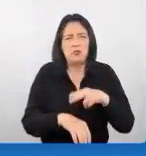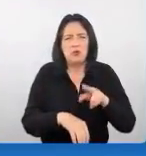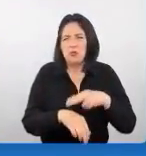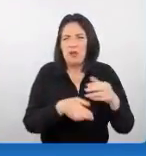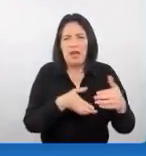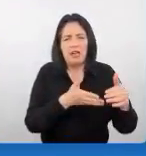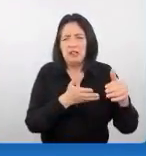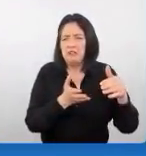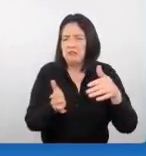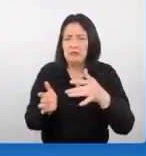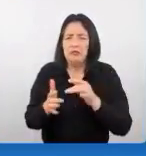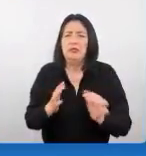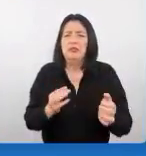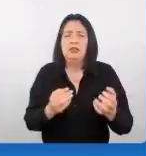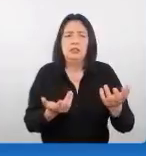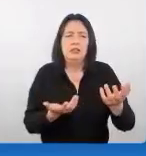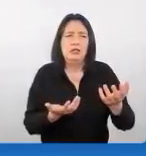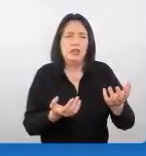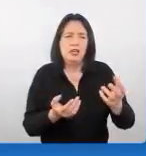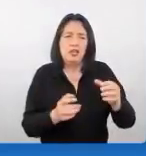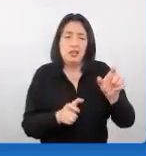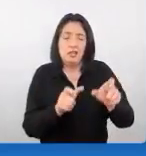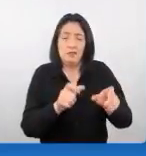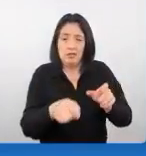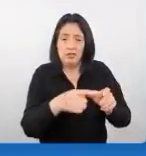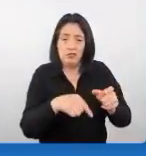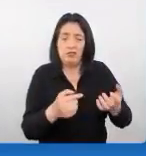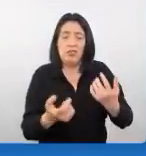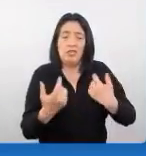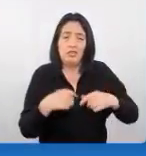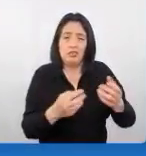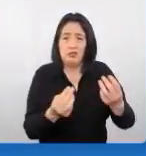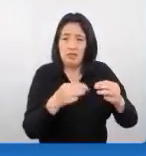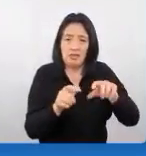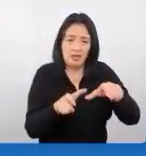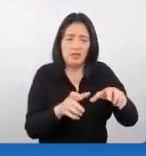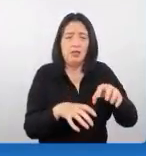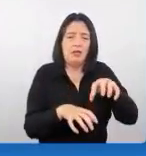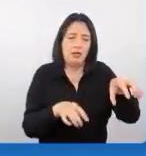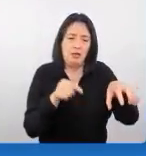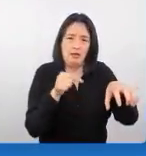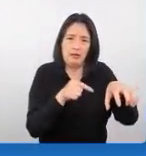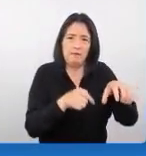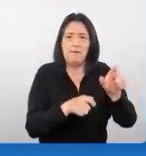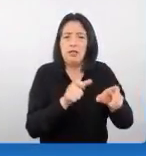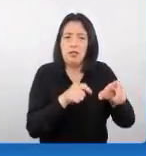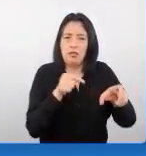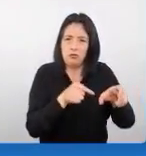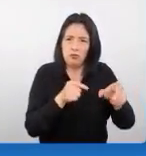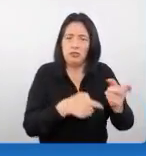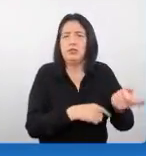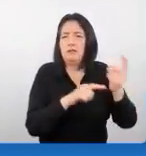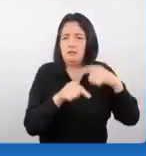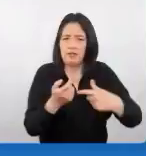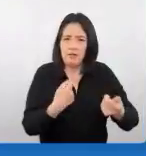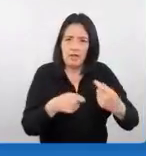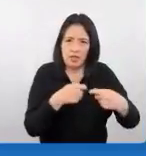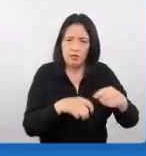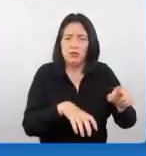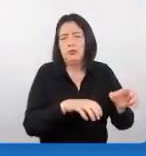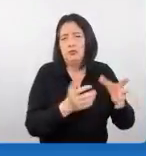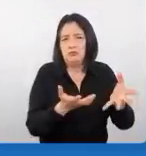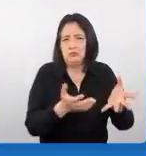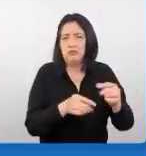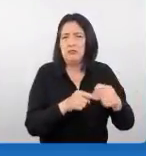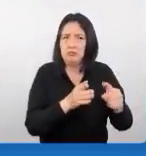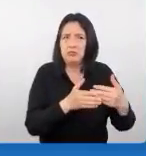el mercado chino lo tenemos dividido prácticamente en dos en aquellas personas que vienen por negocios y que